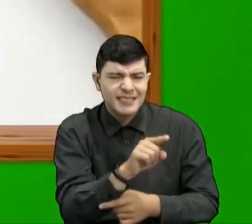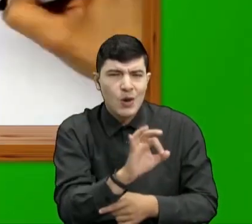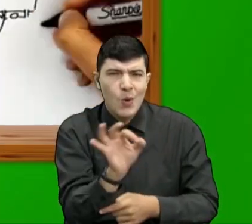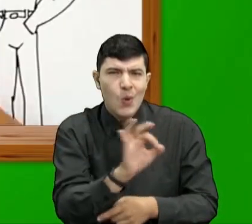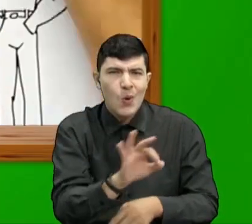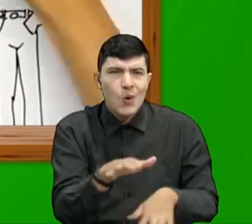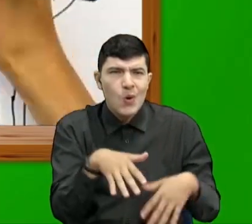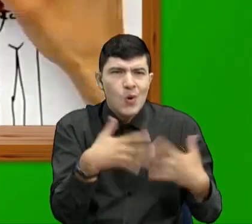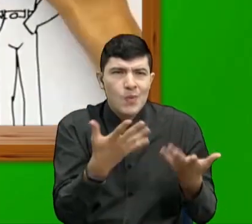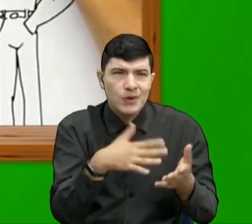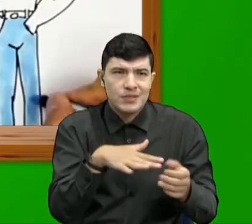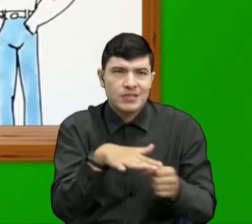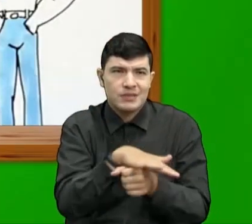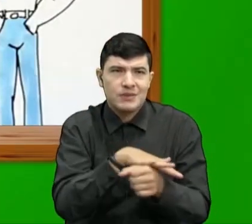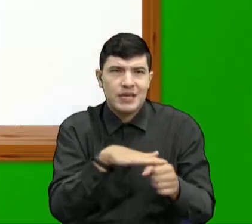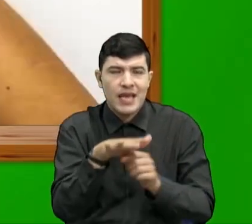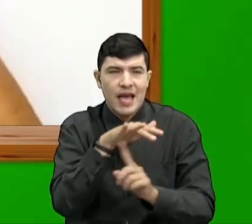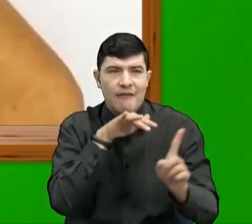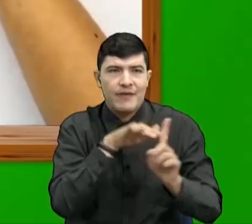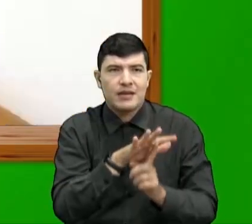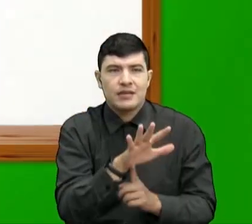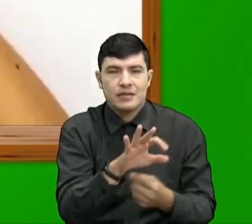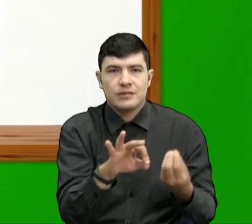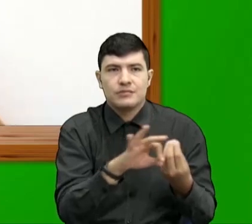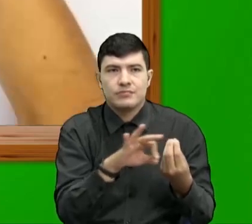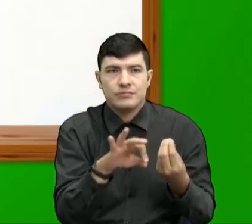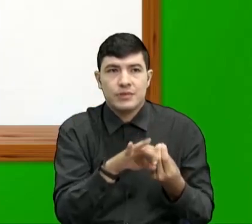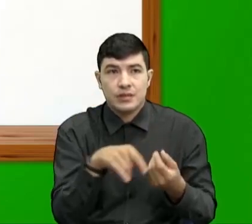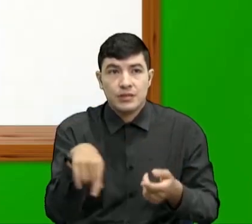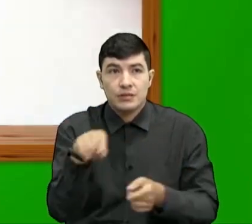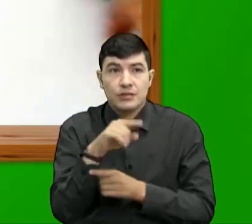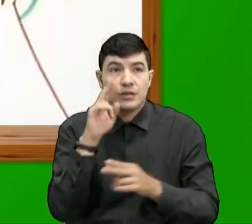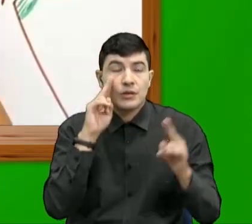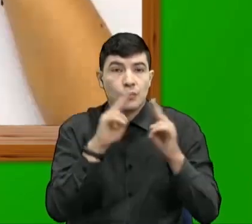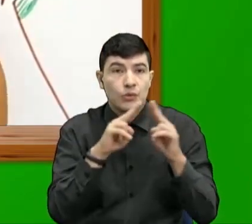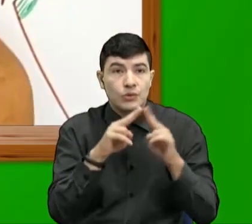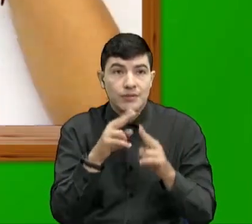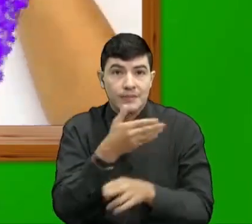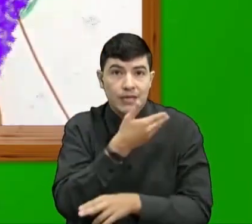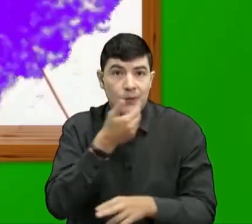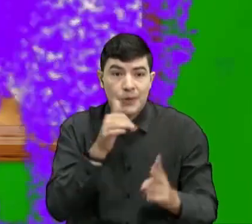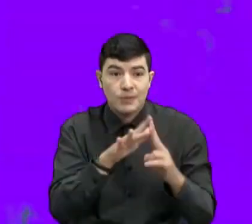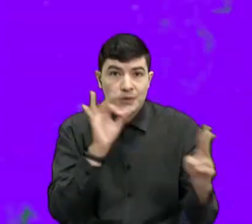de los efectos de las drogas y verás cuál es la mejor opción para Rafael.